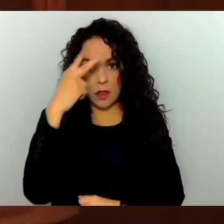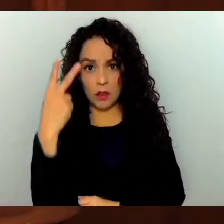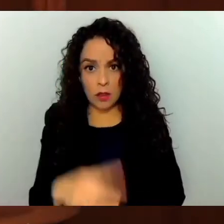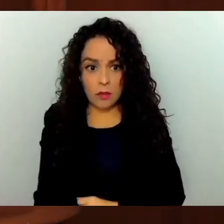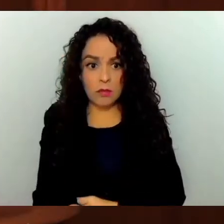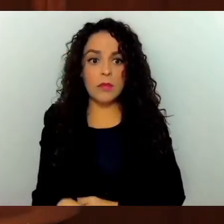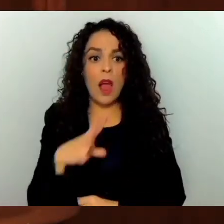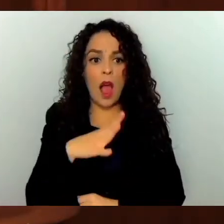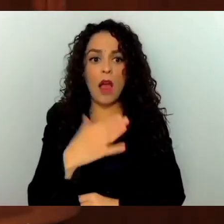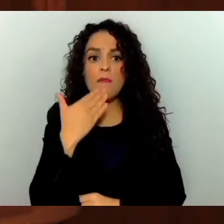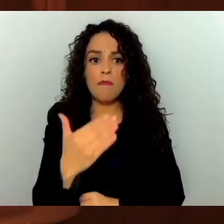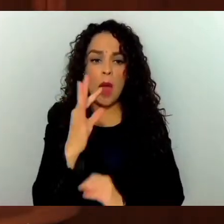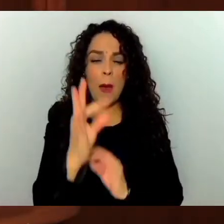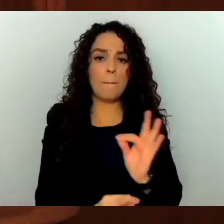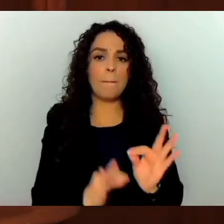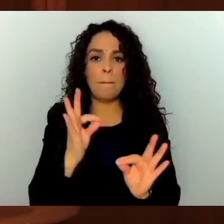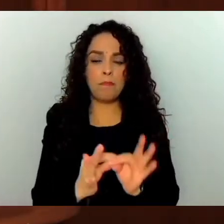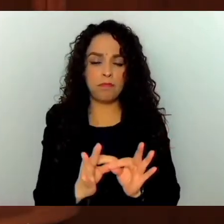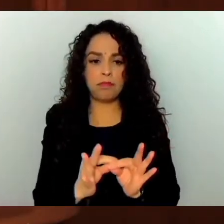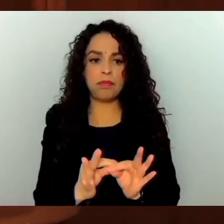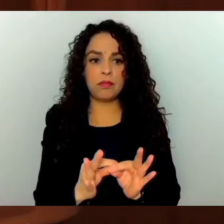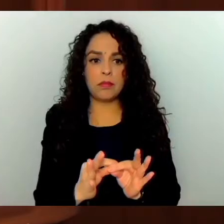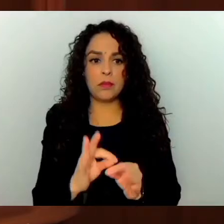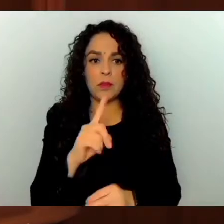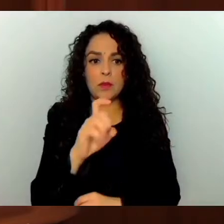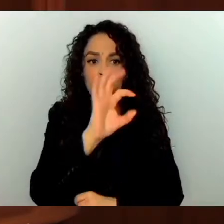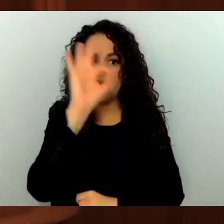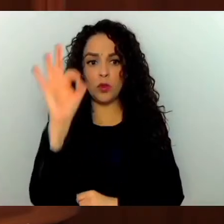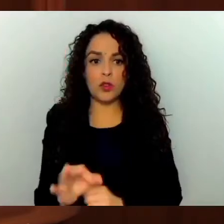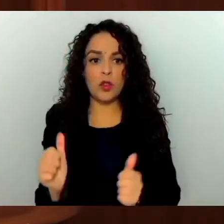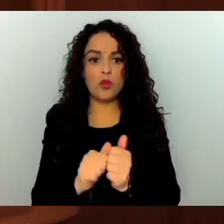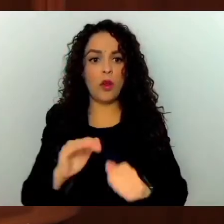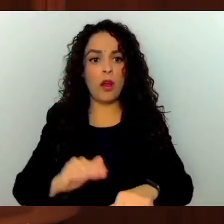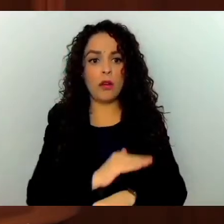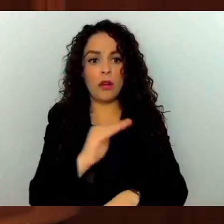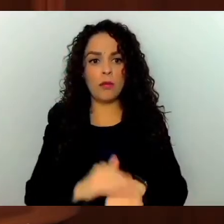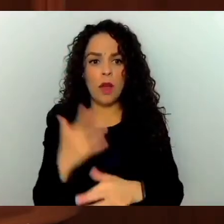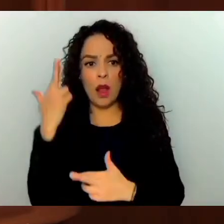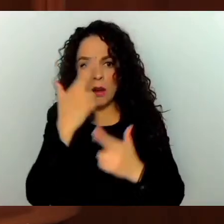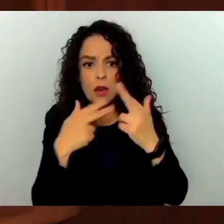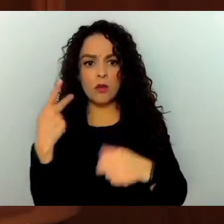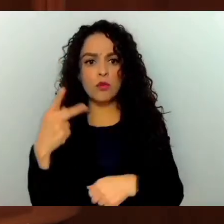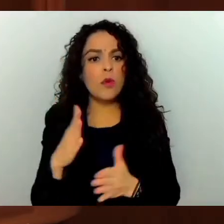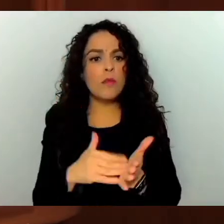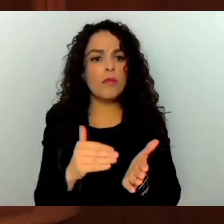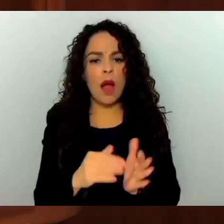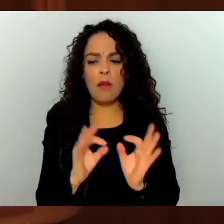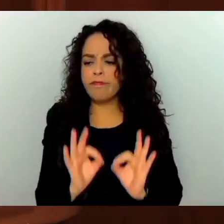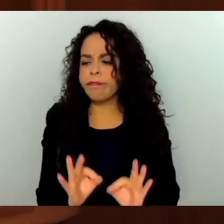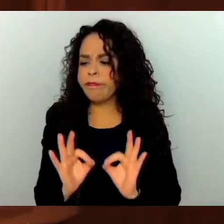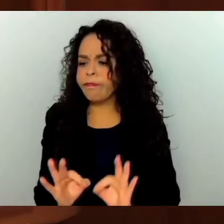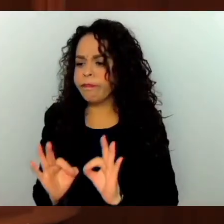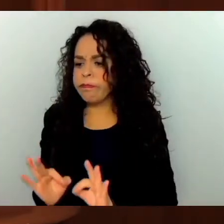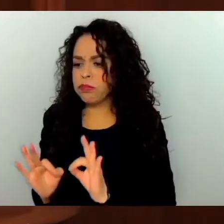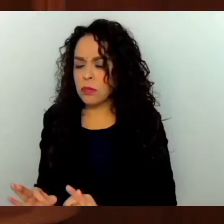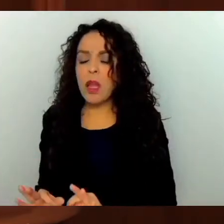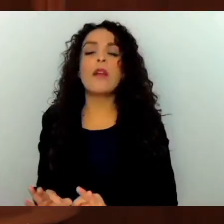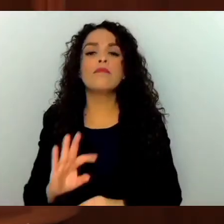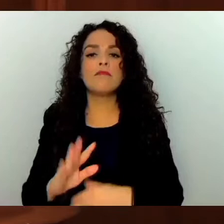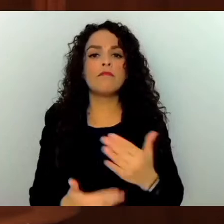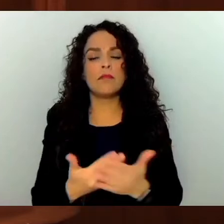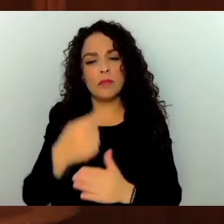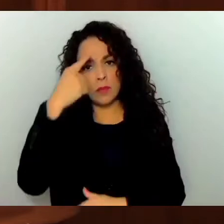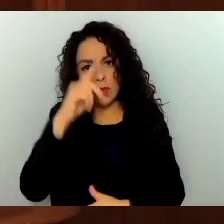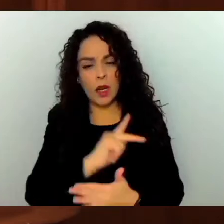los requisitos para ocupar el cargo y con base a la evaluación documental de idoneidad, la propuesta del programa de trabajo